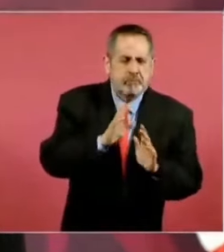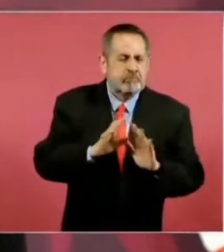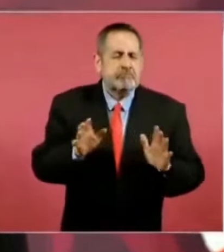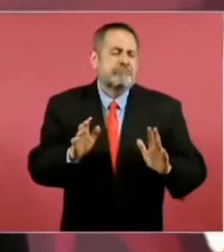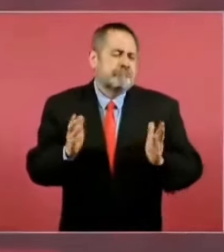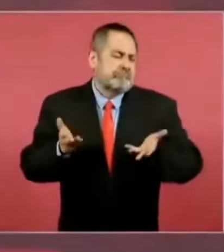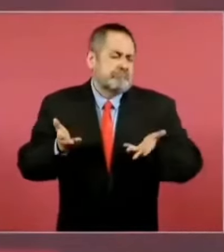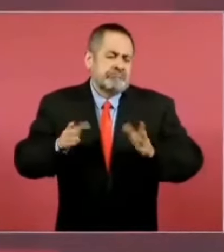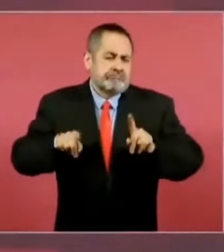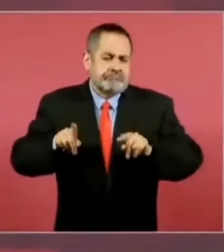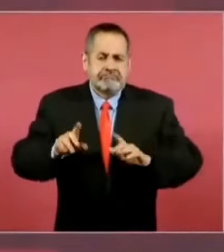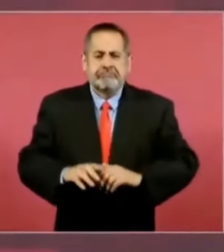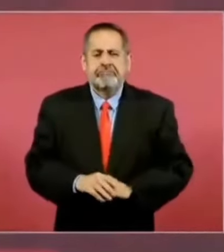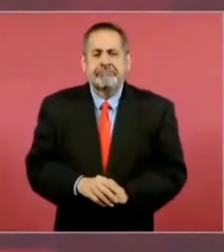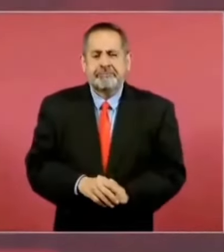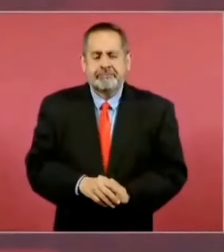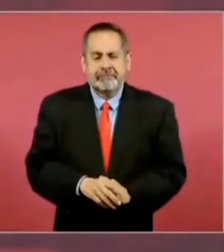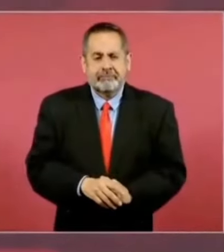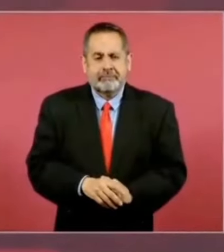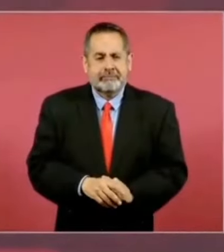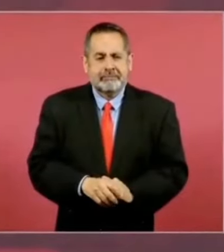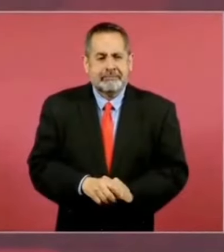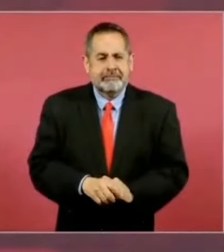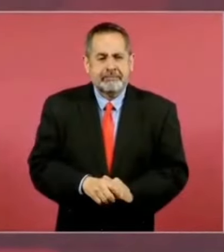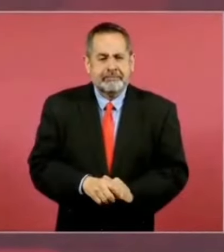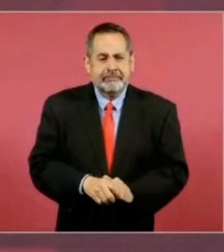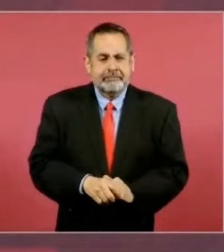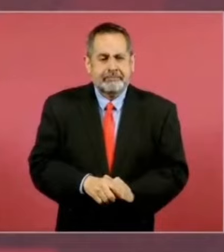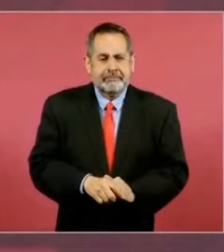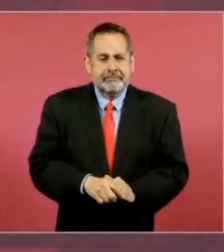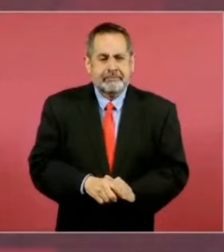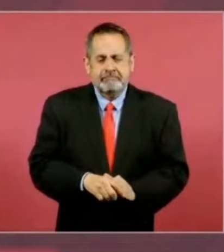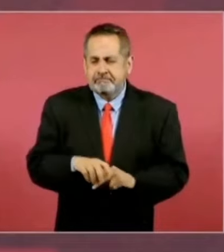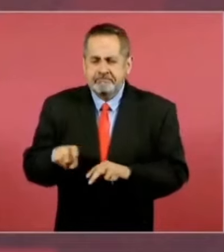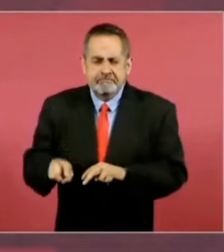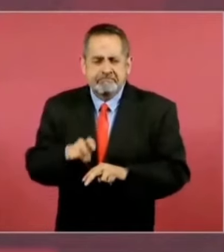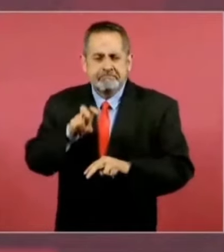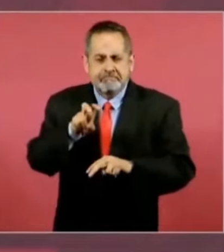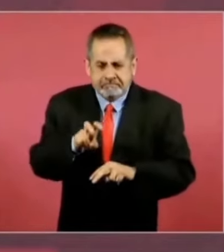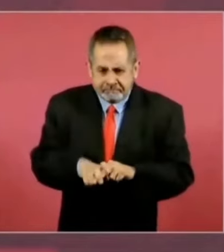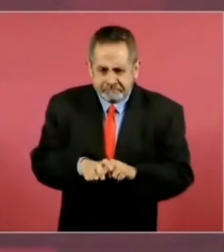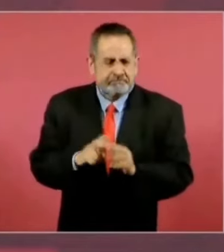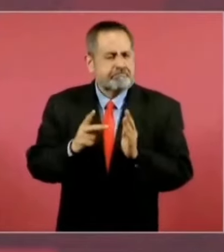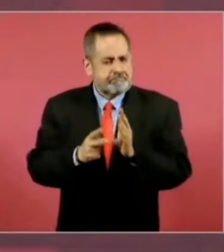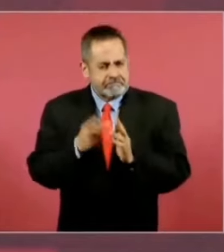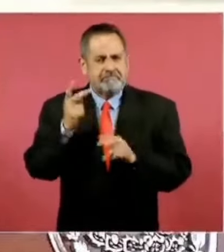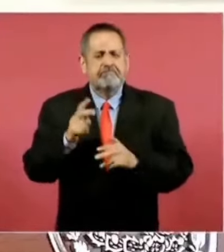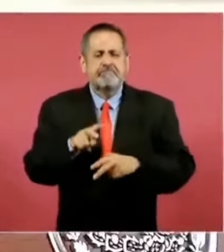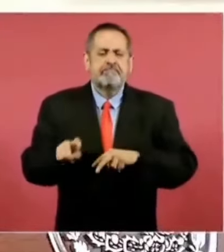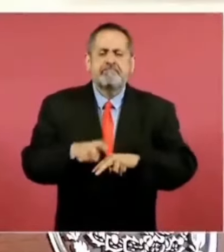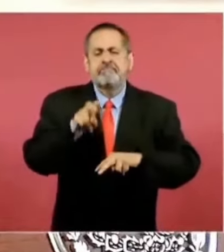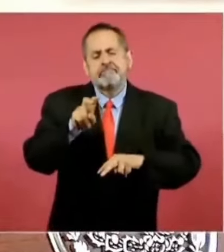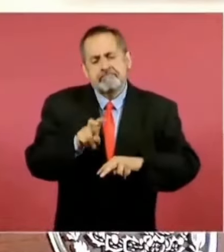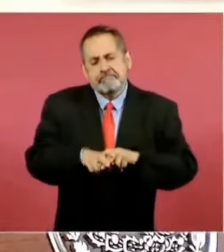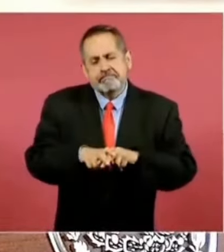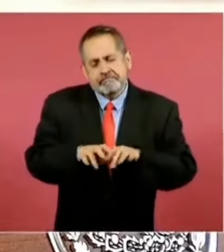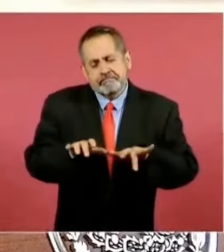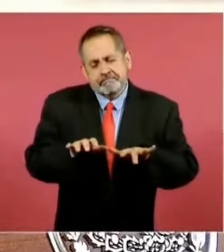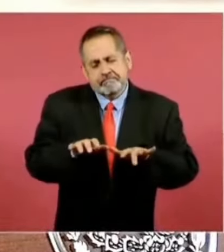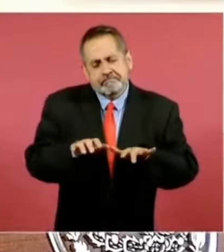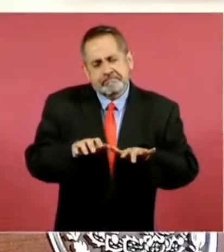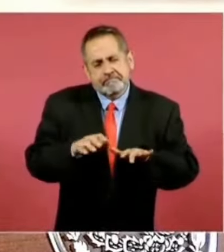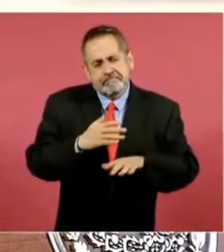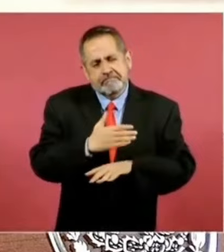dependiendo, me vuelvo a sentar hasta la